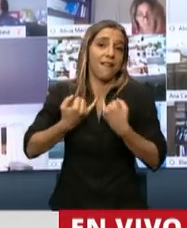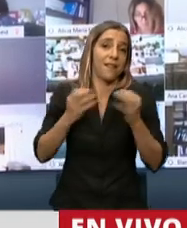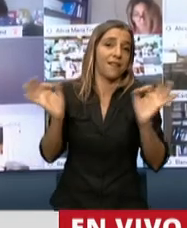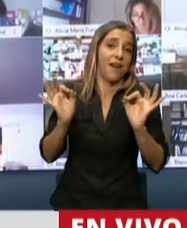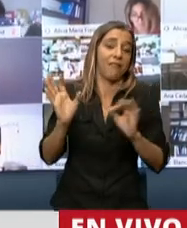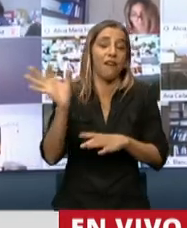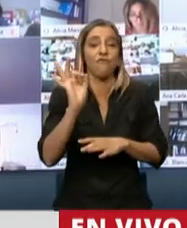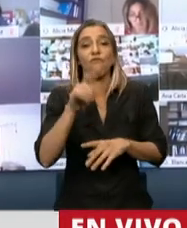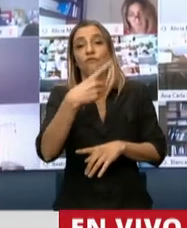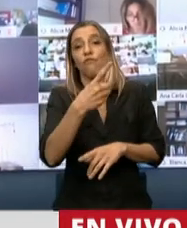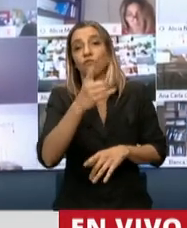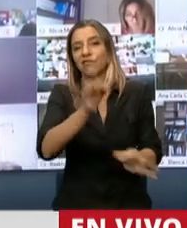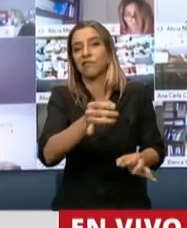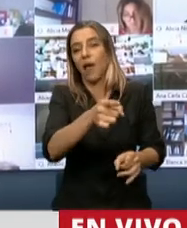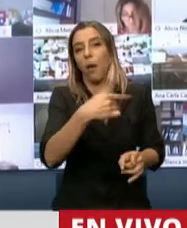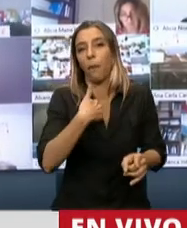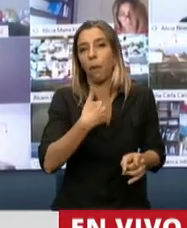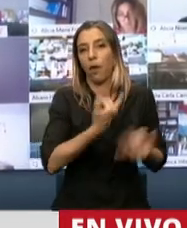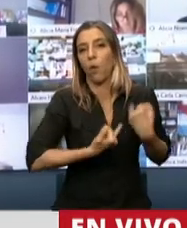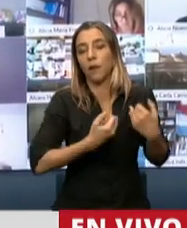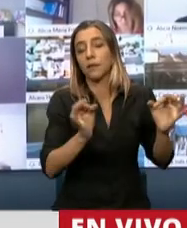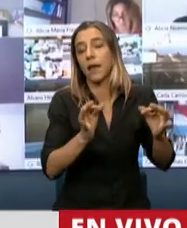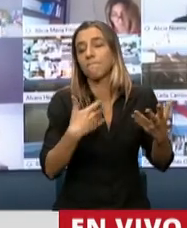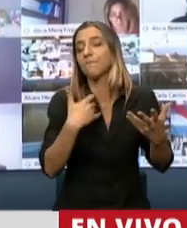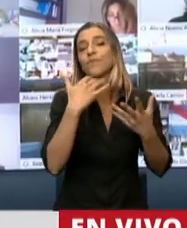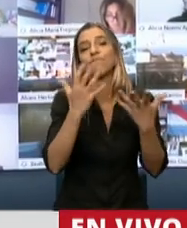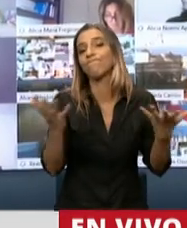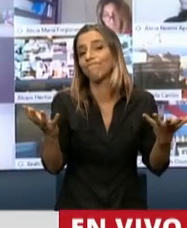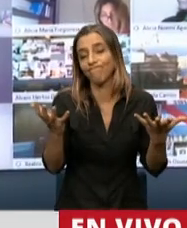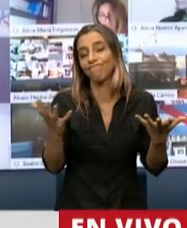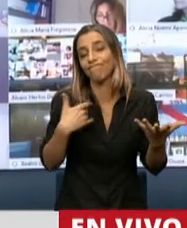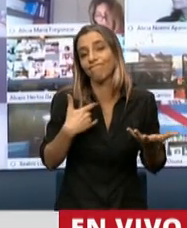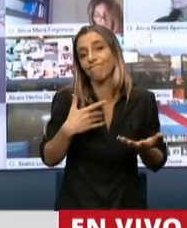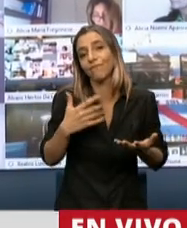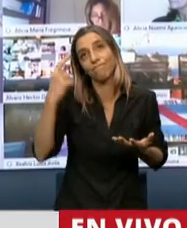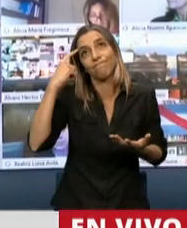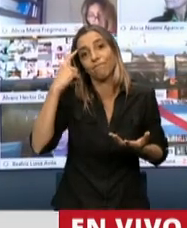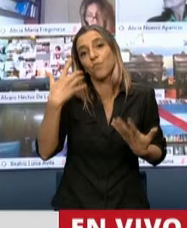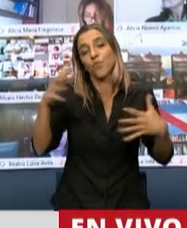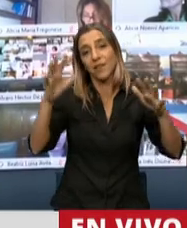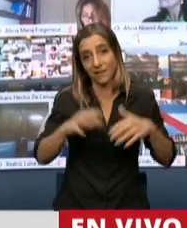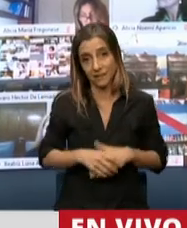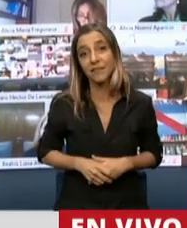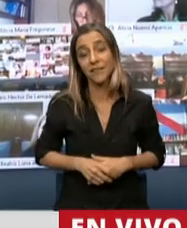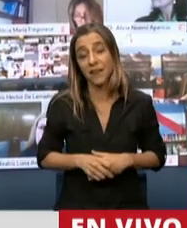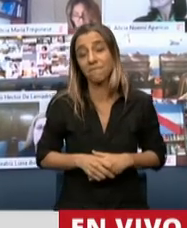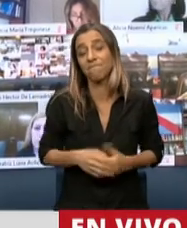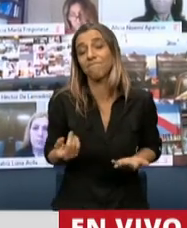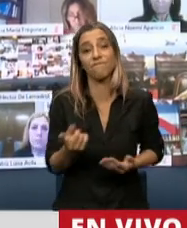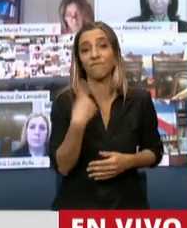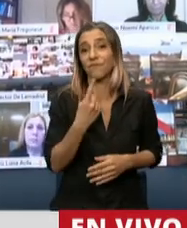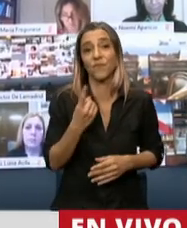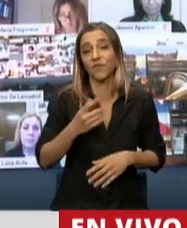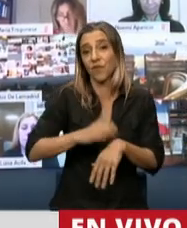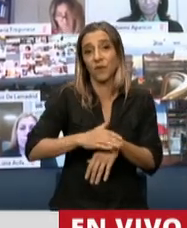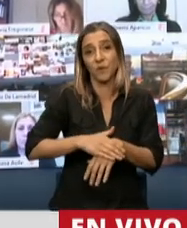desconocemos y que alguien tiene bajo su poder. De manera tal de que bajo este grado de responsabilidad sabemos que vamos a tener que enfrentar